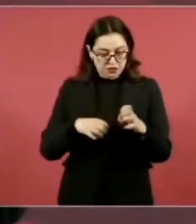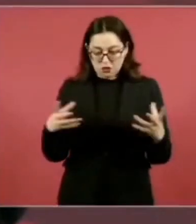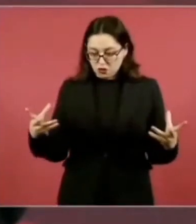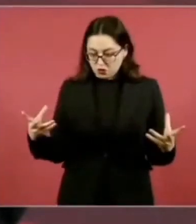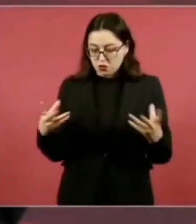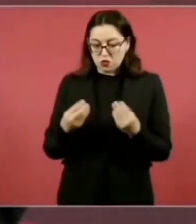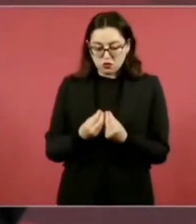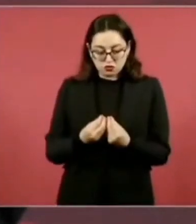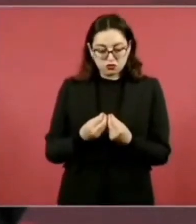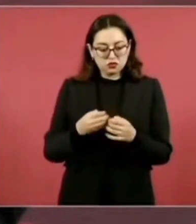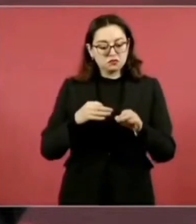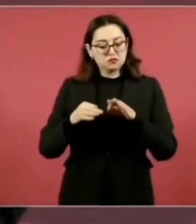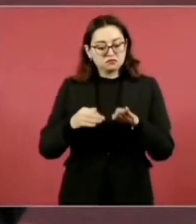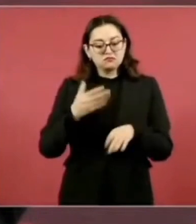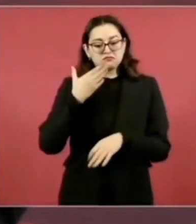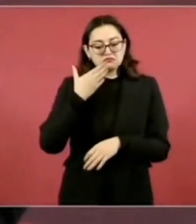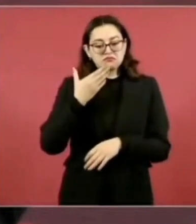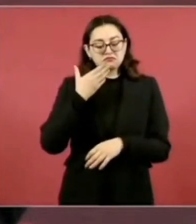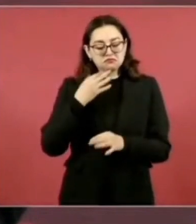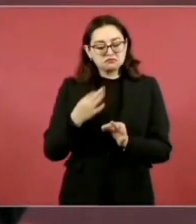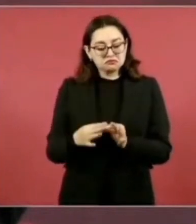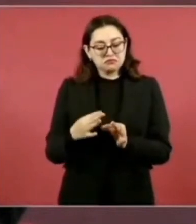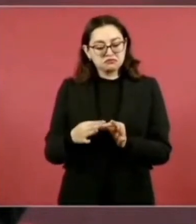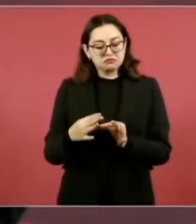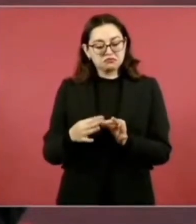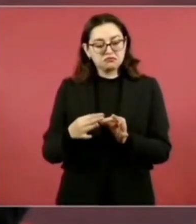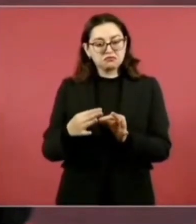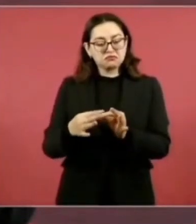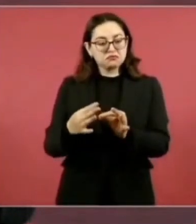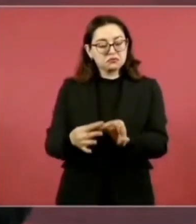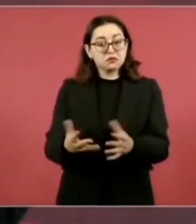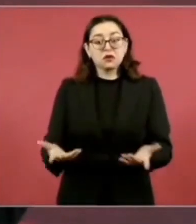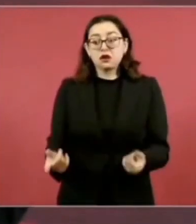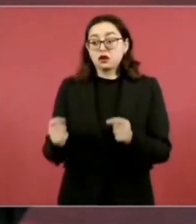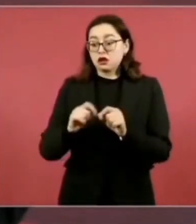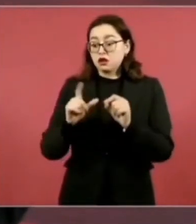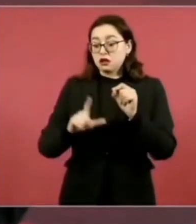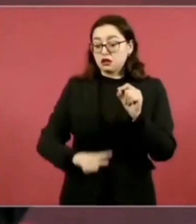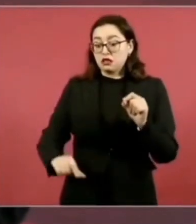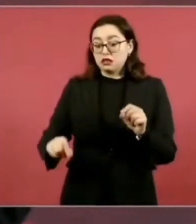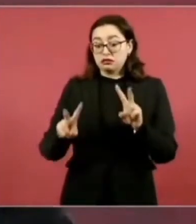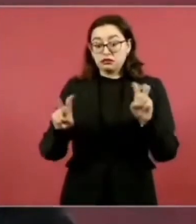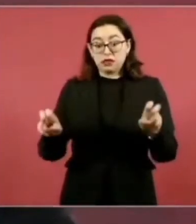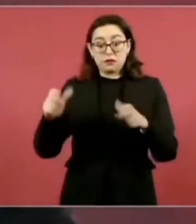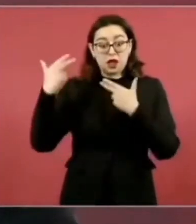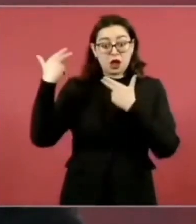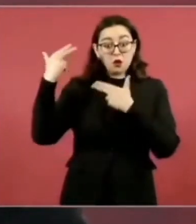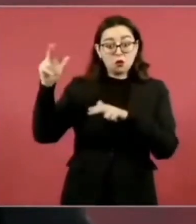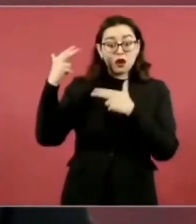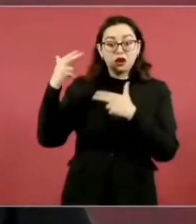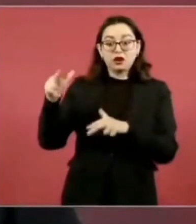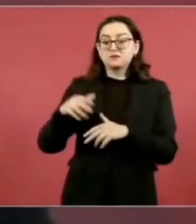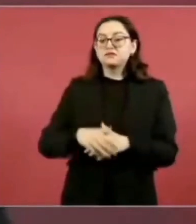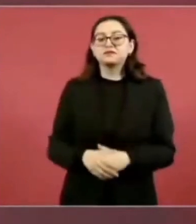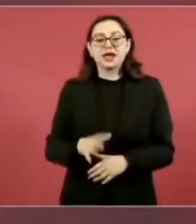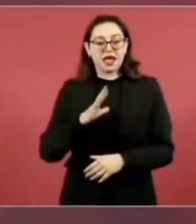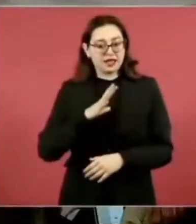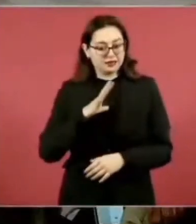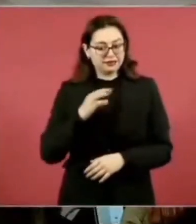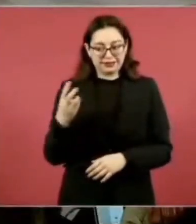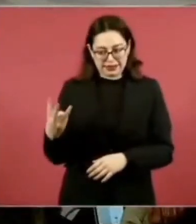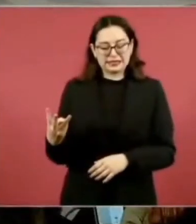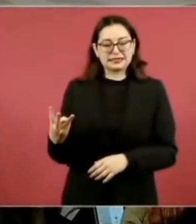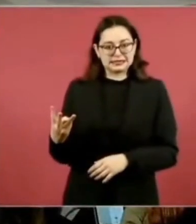que estamos ocupando ahorita el séptimo lugar a nivel mundial en inversión, tenemos solamente tres huelgas que